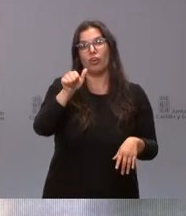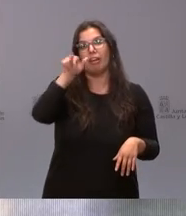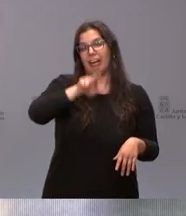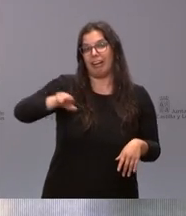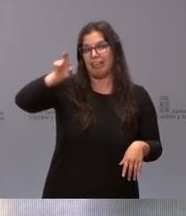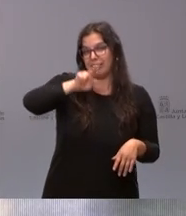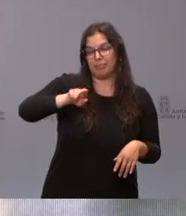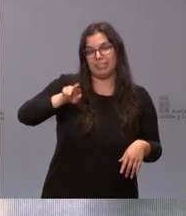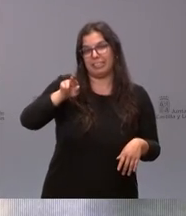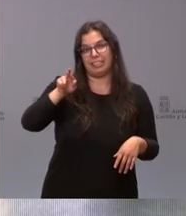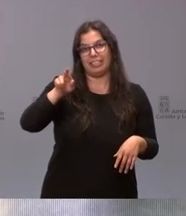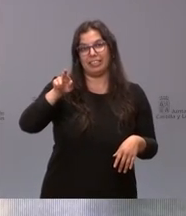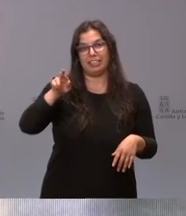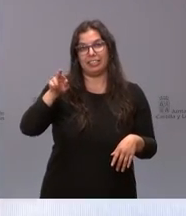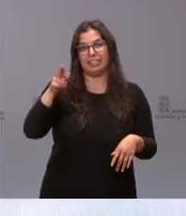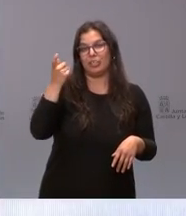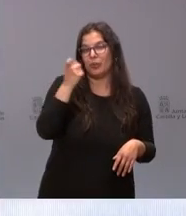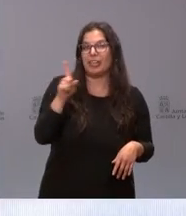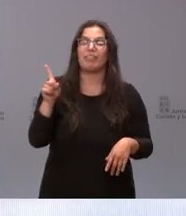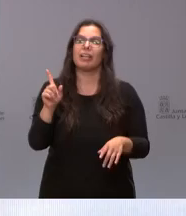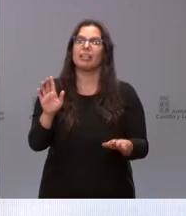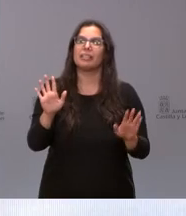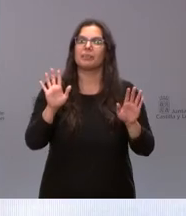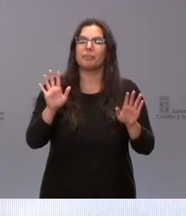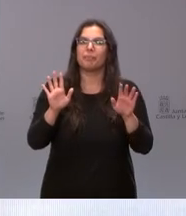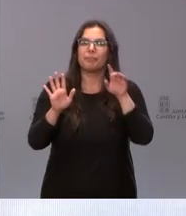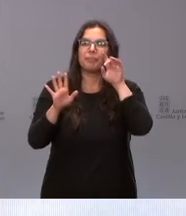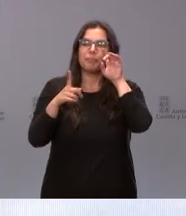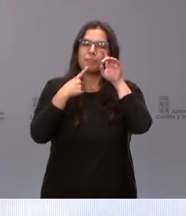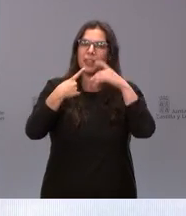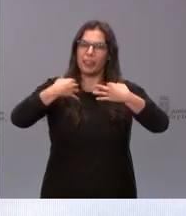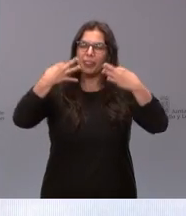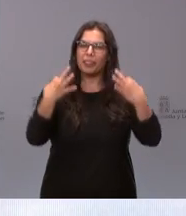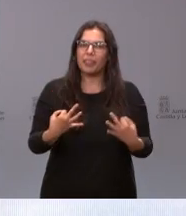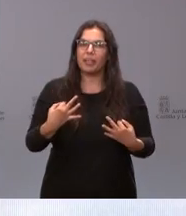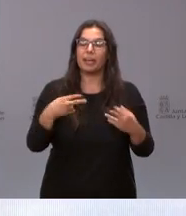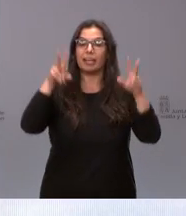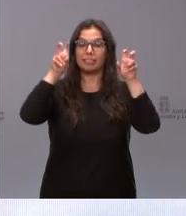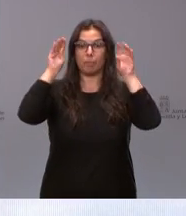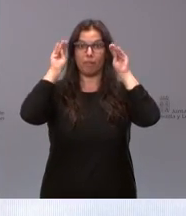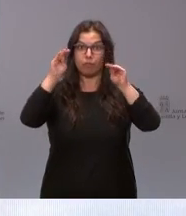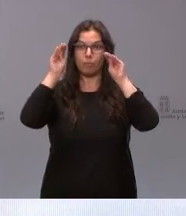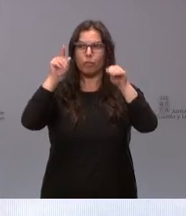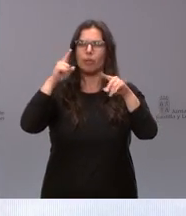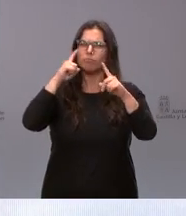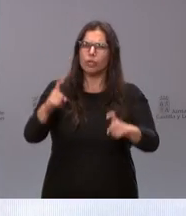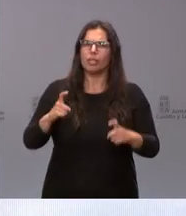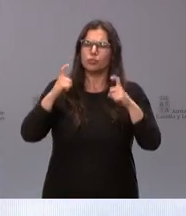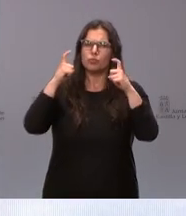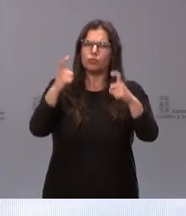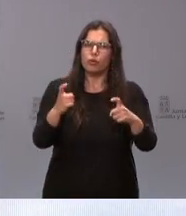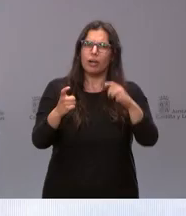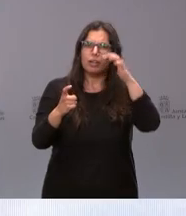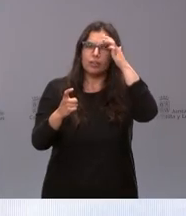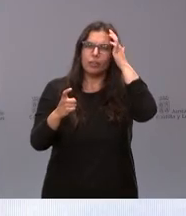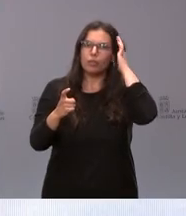voy a a existir en ellos pero sí decir que en materia de formación se ha hecho un esfuerzo con